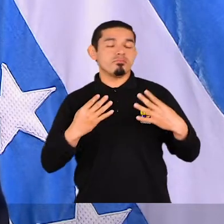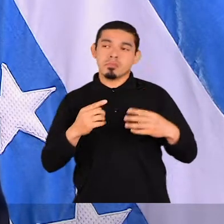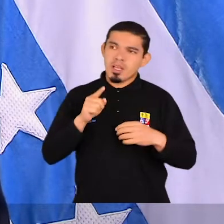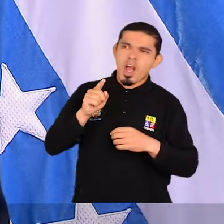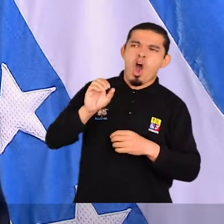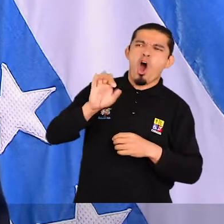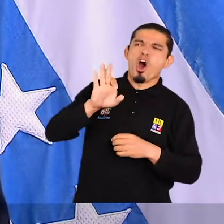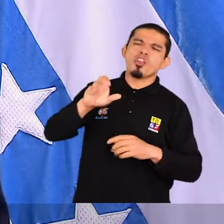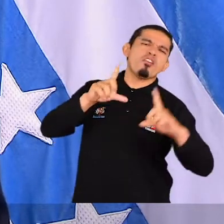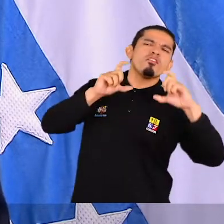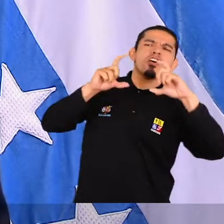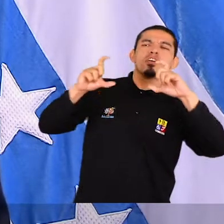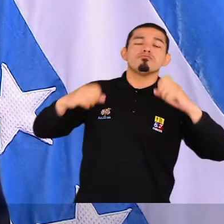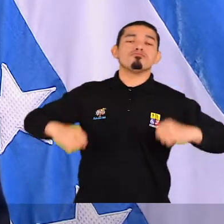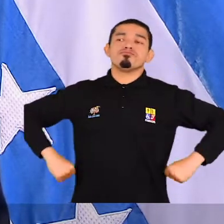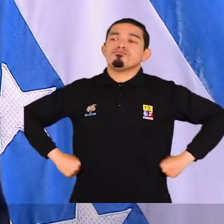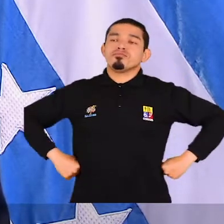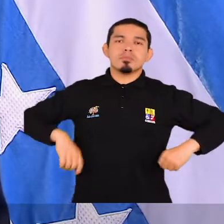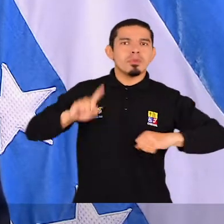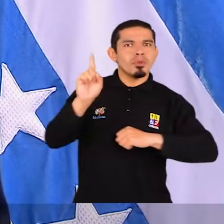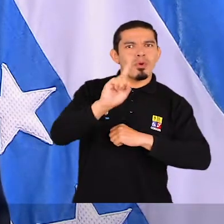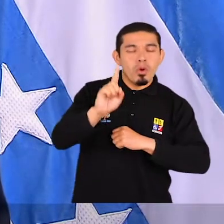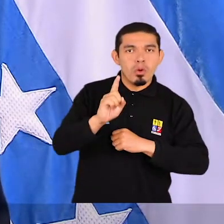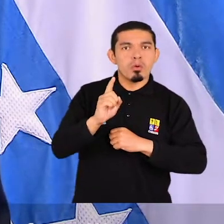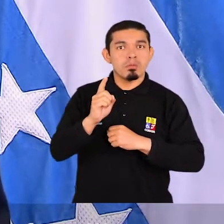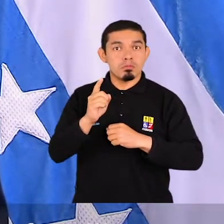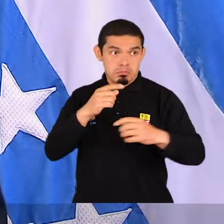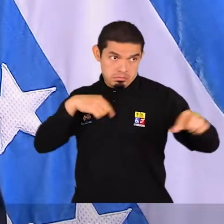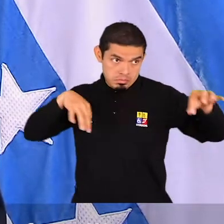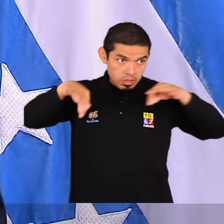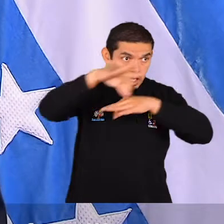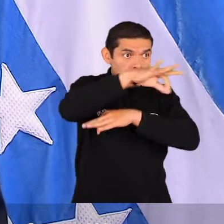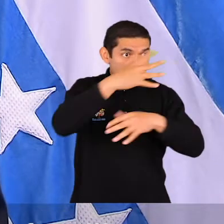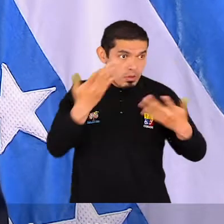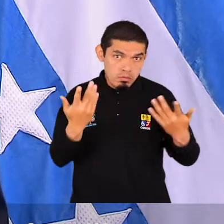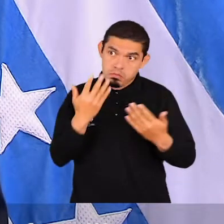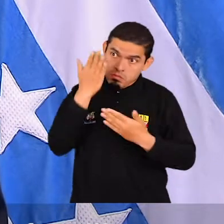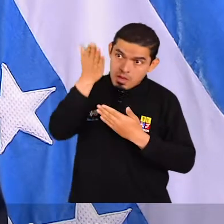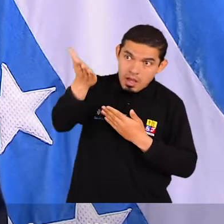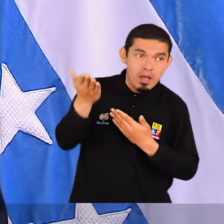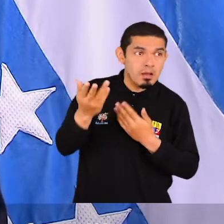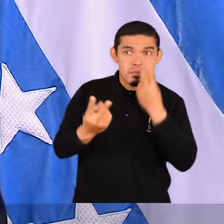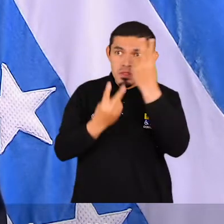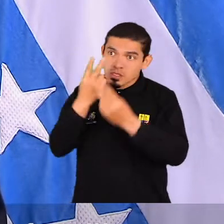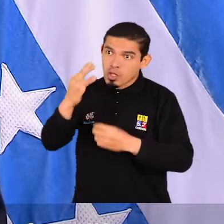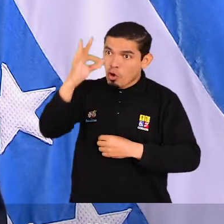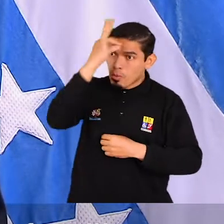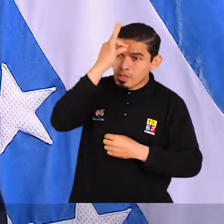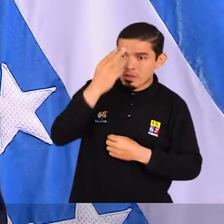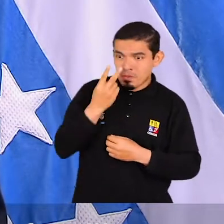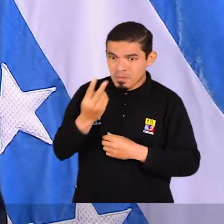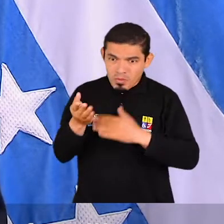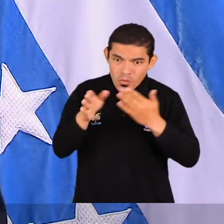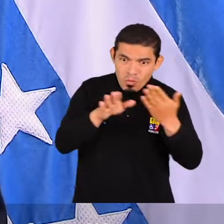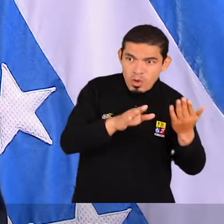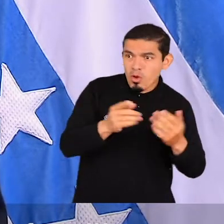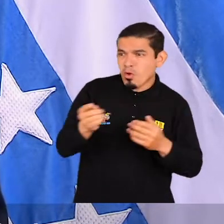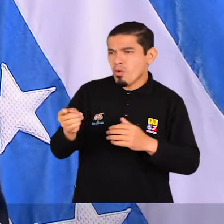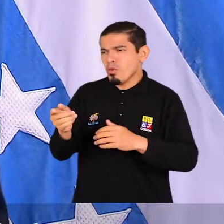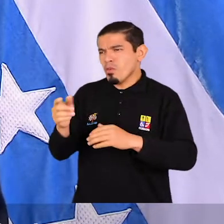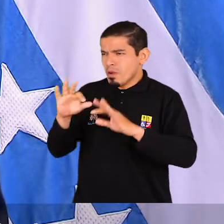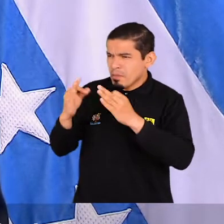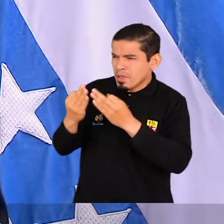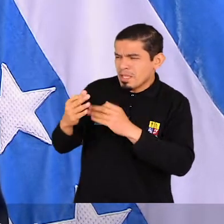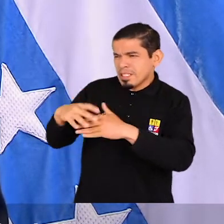con gusto les cambio estos más de 30 días de visitar hospitales, ver fallecidos y sostener la mano de los familiares que han perdido a uno de los suyos